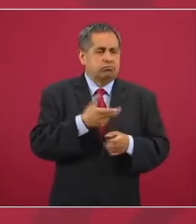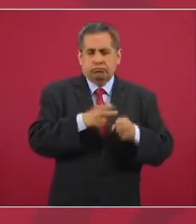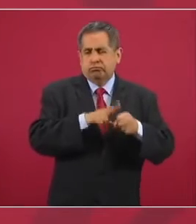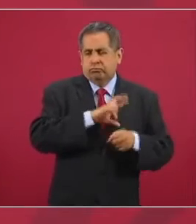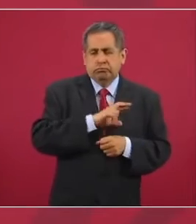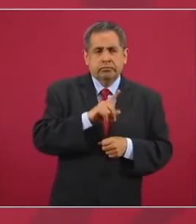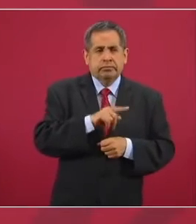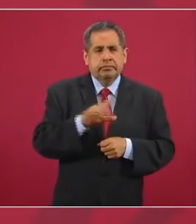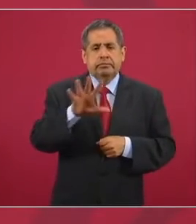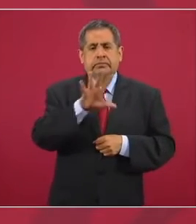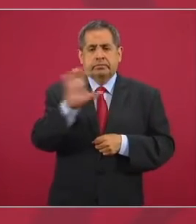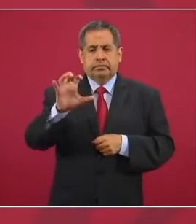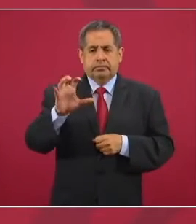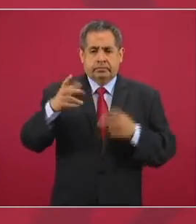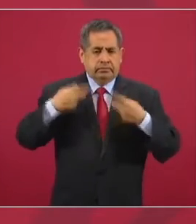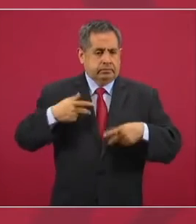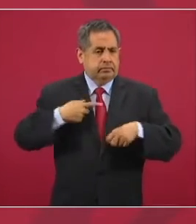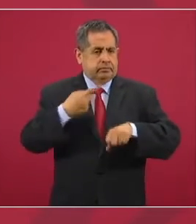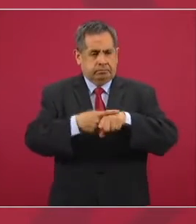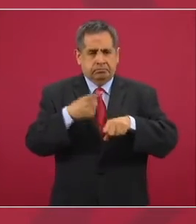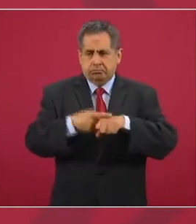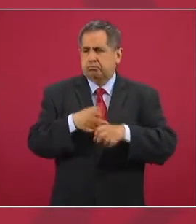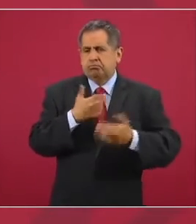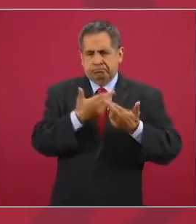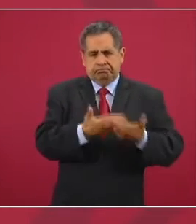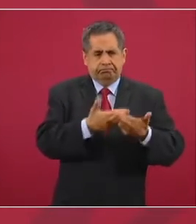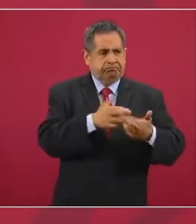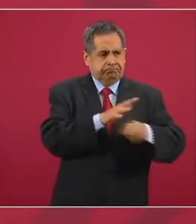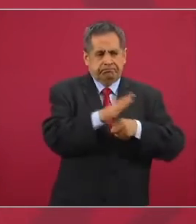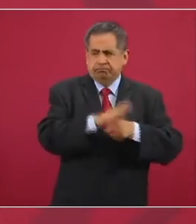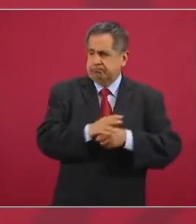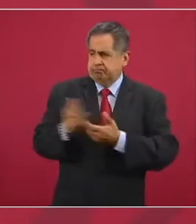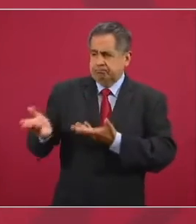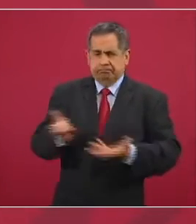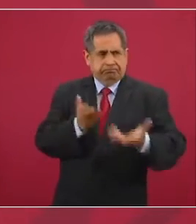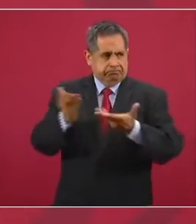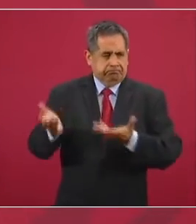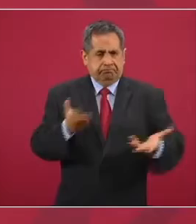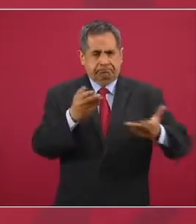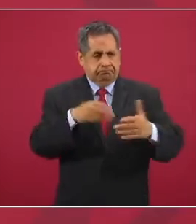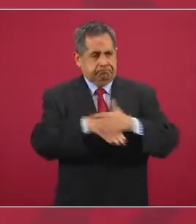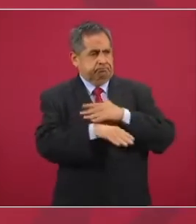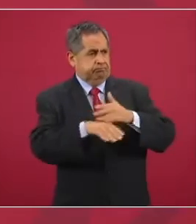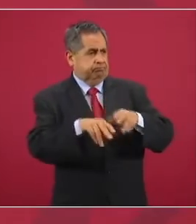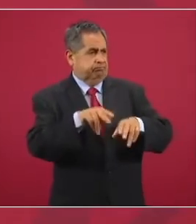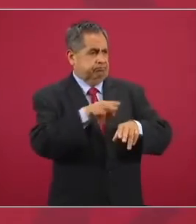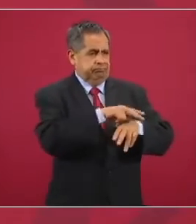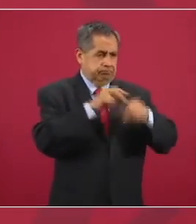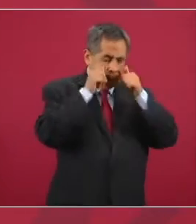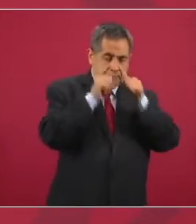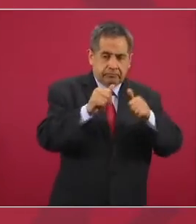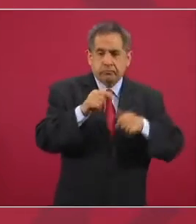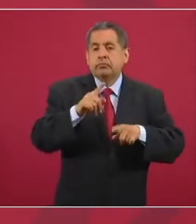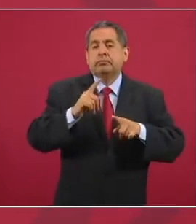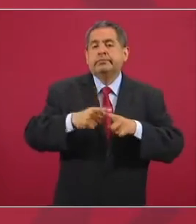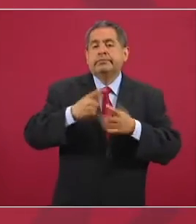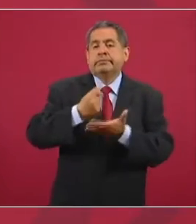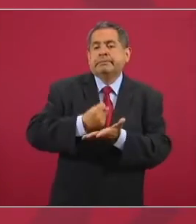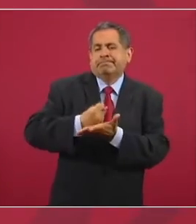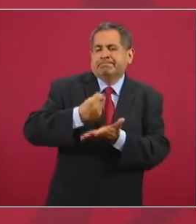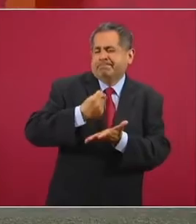de COVID. Me refiero a terapia intensiva,